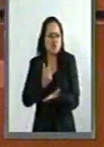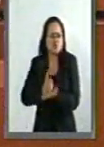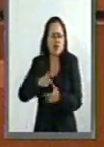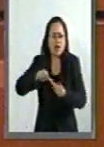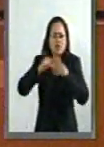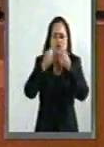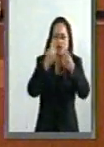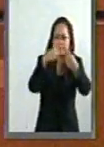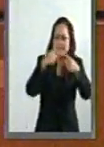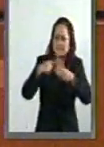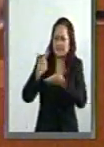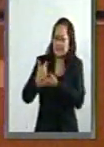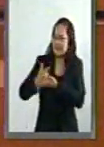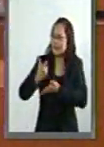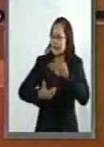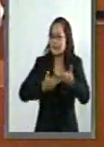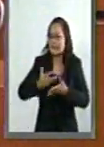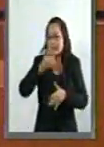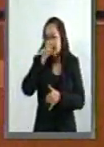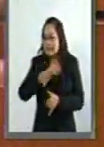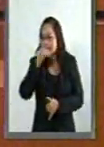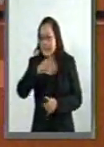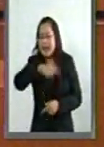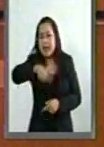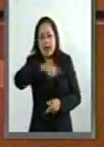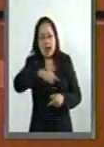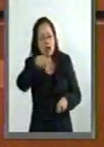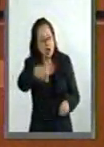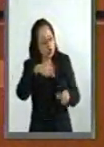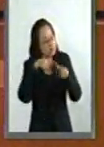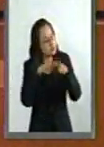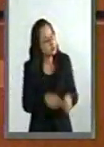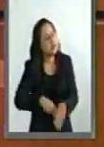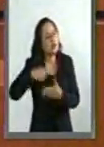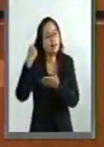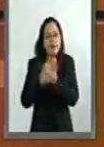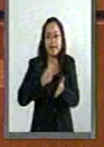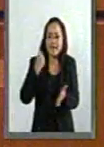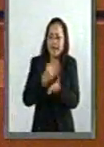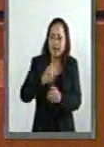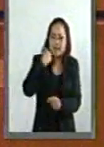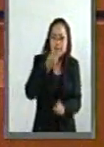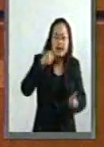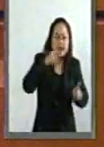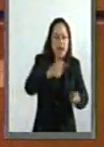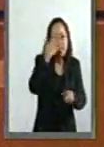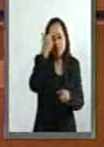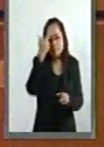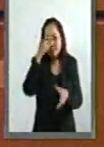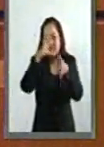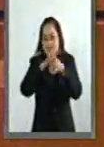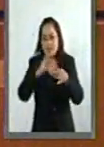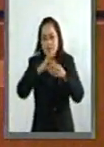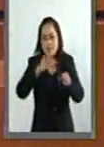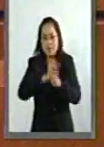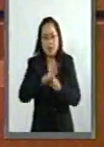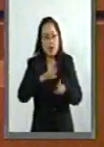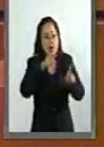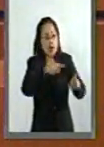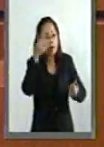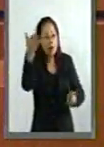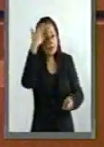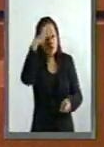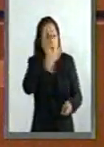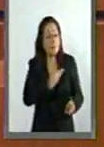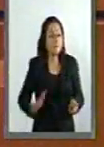organizaciones ciudadanas que necias insisten en atacar con argumentos los caprichos del señor